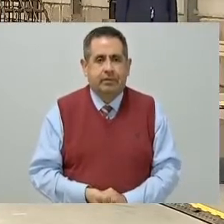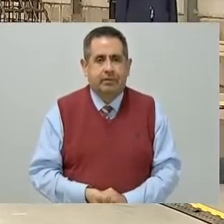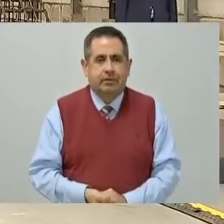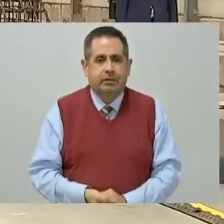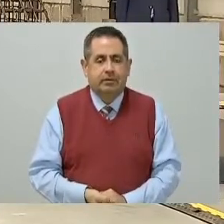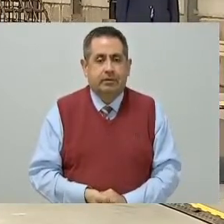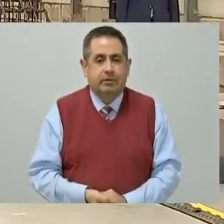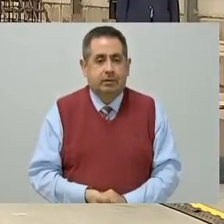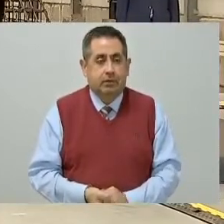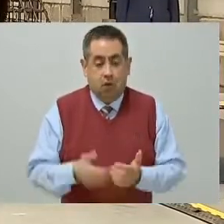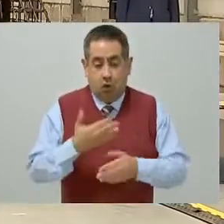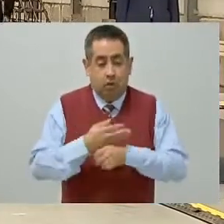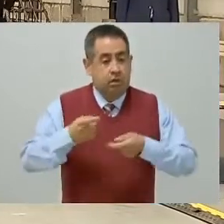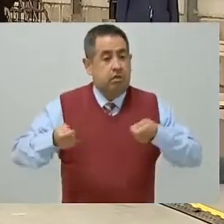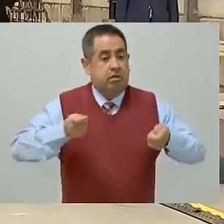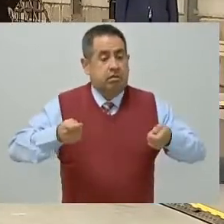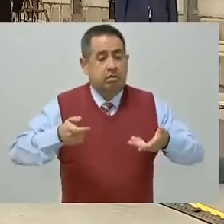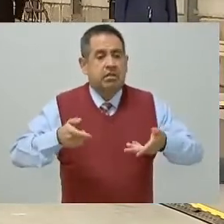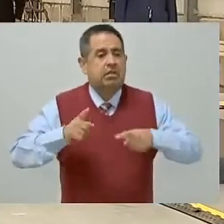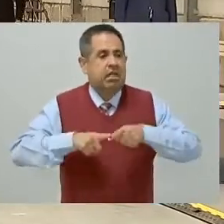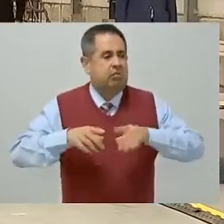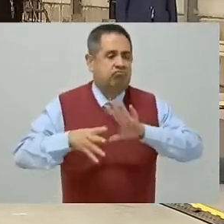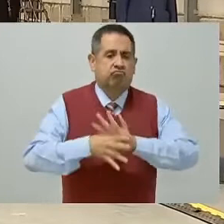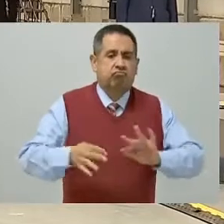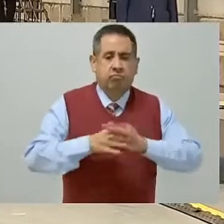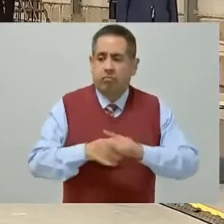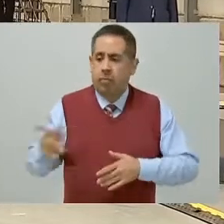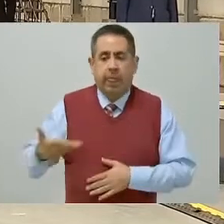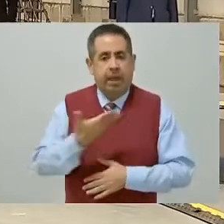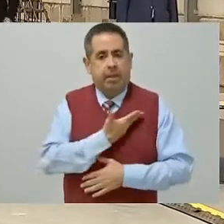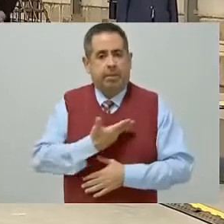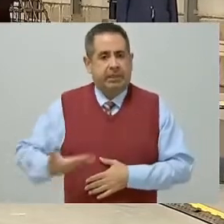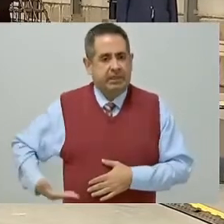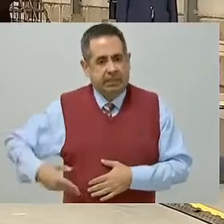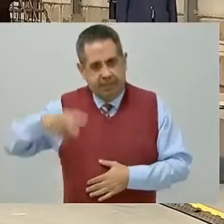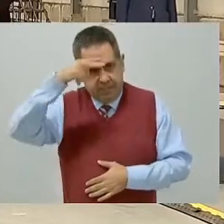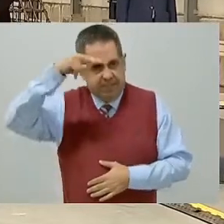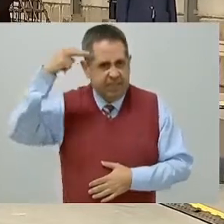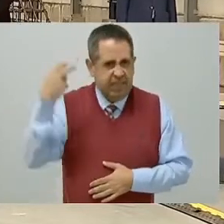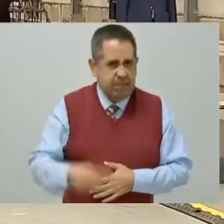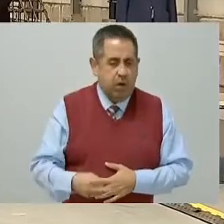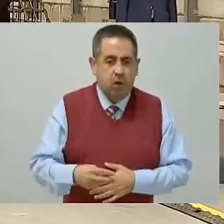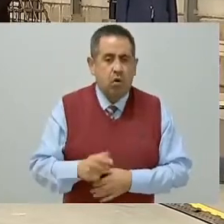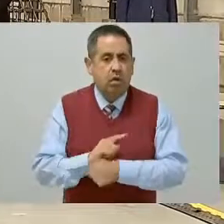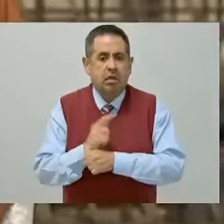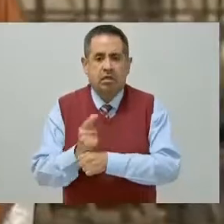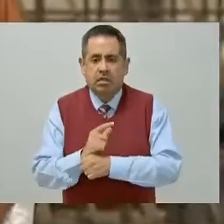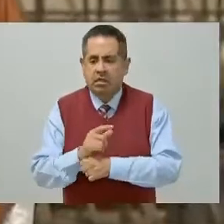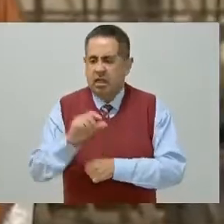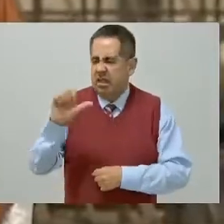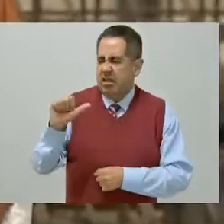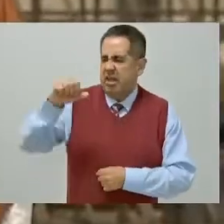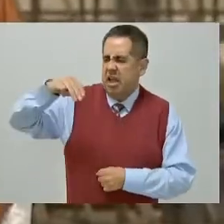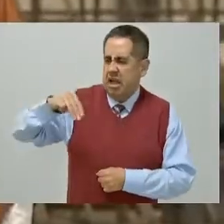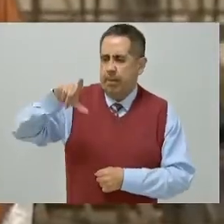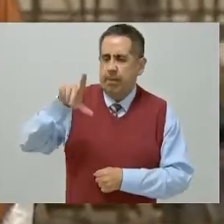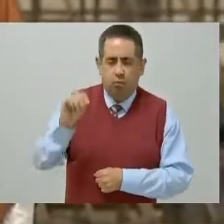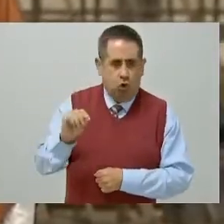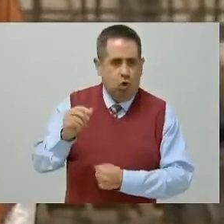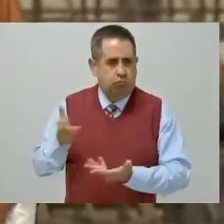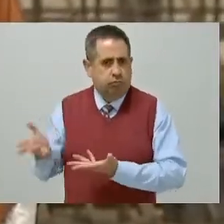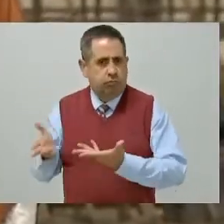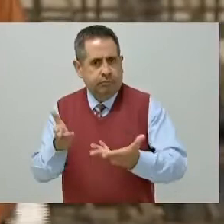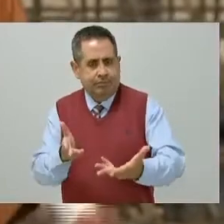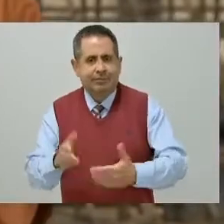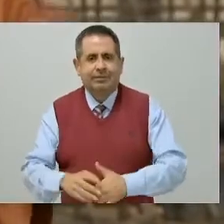Preside este evento el Presidente Constitucional de los Estados Unidos Mexicanos, licenciado Andrés Manuel López